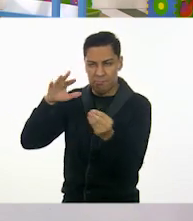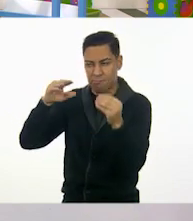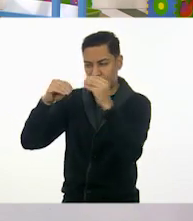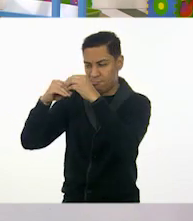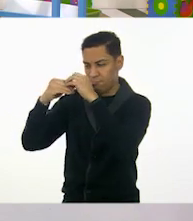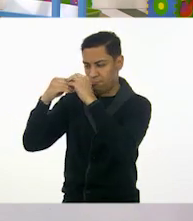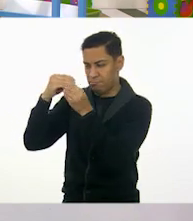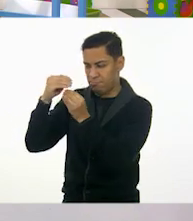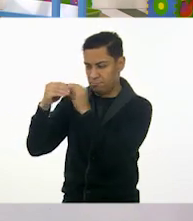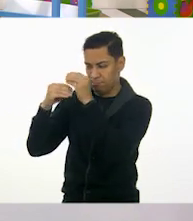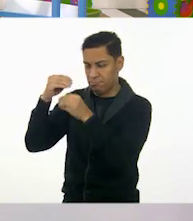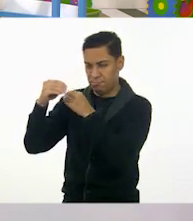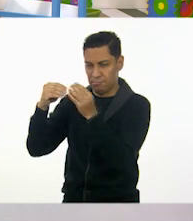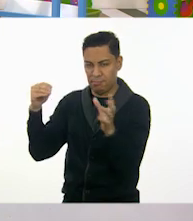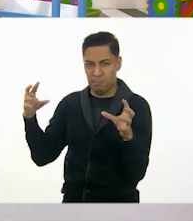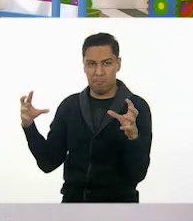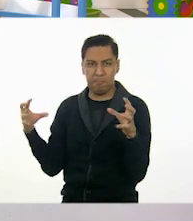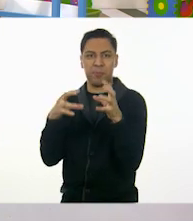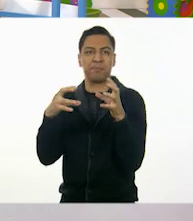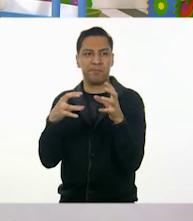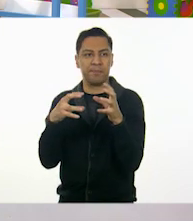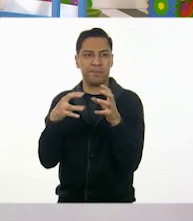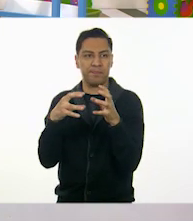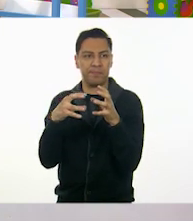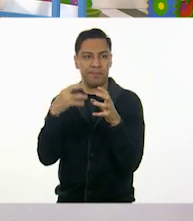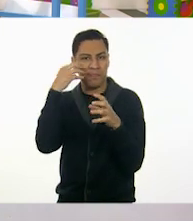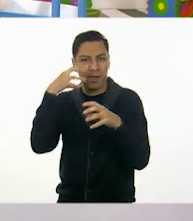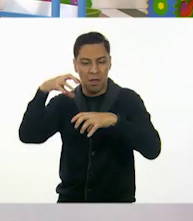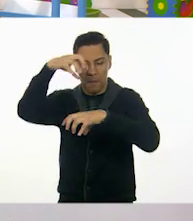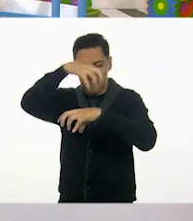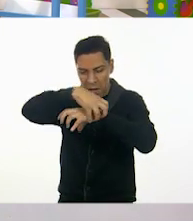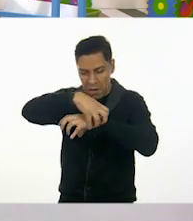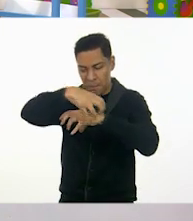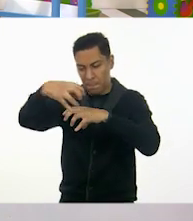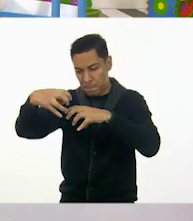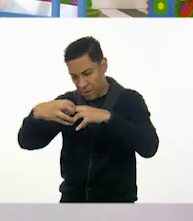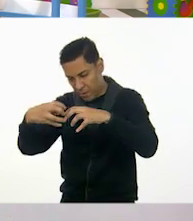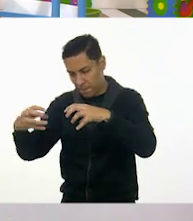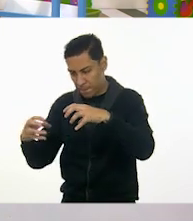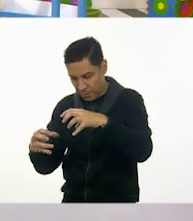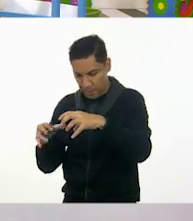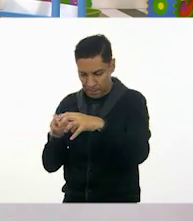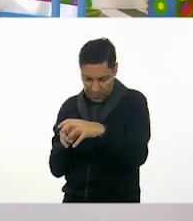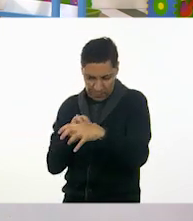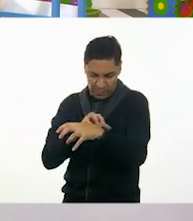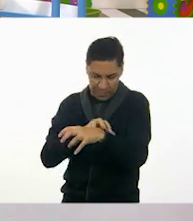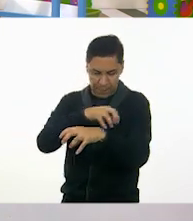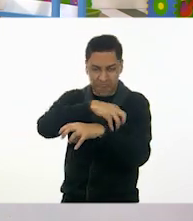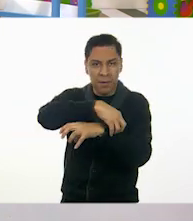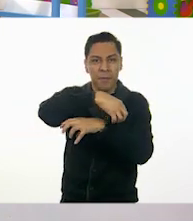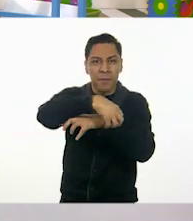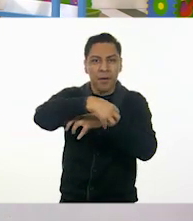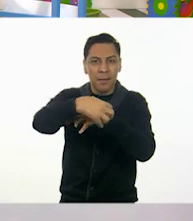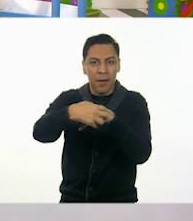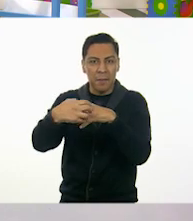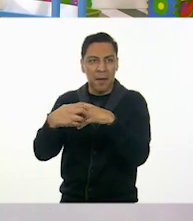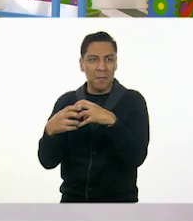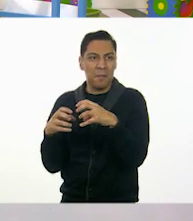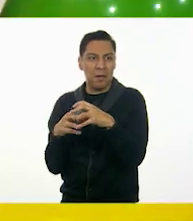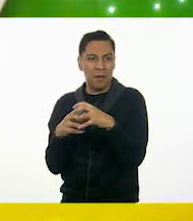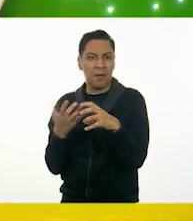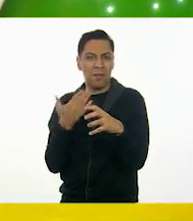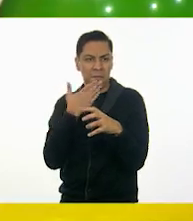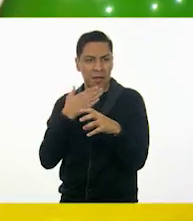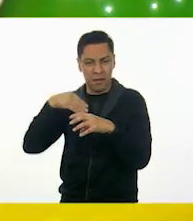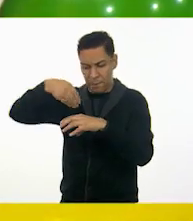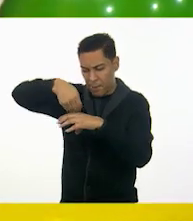te lo pongo aquí. ¿Qué te parece? Ajá. Ponlo arriba, si quieres. ¿Ah, sí? Eso. Y lo vamos a ir pegando. Le colocamos